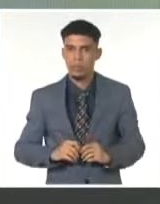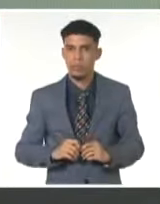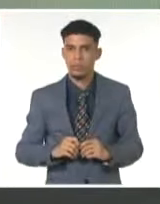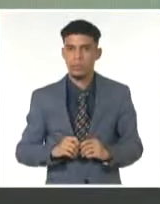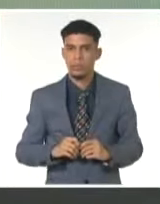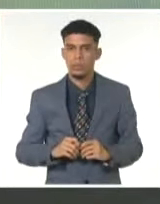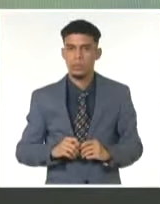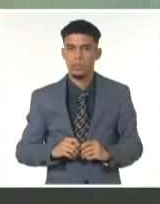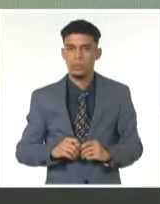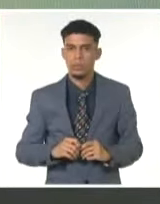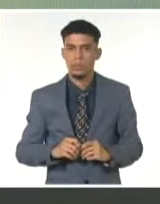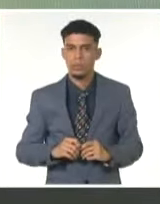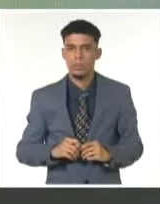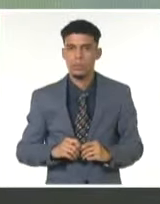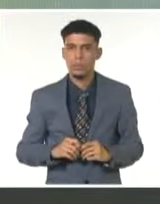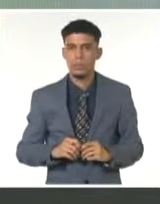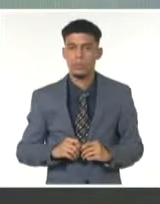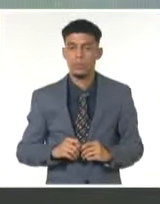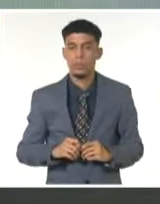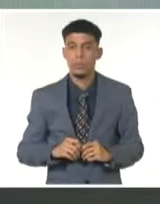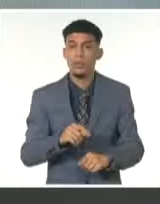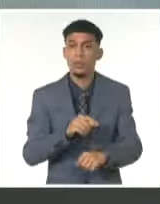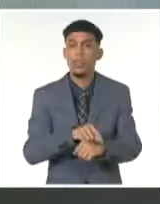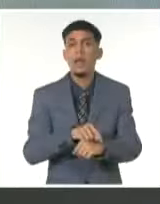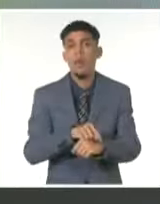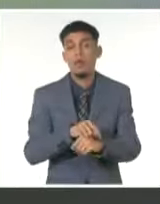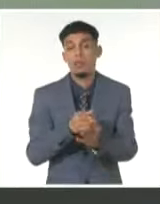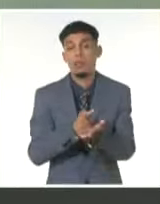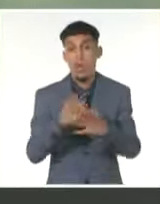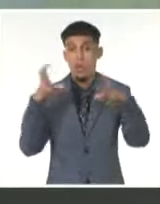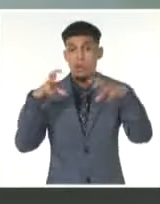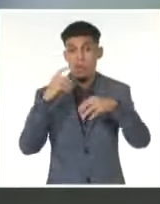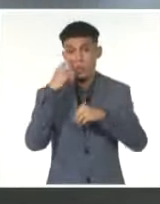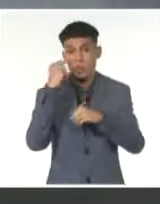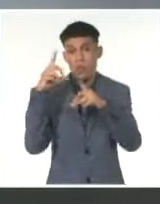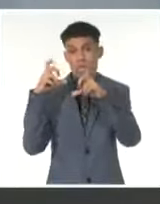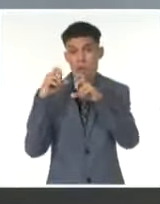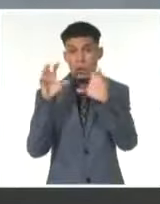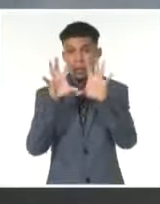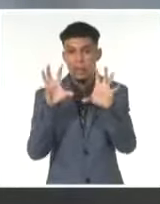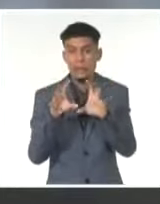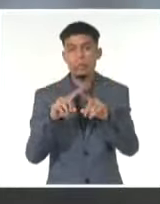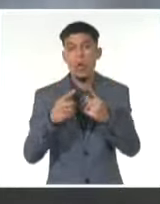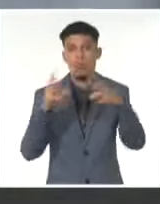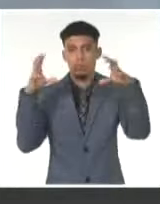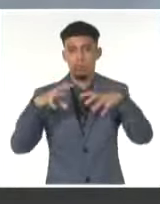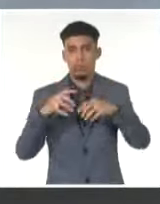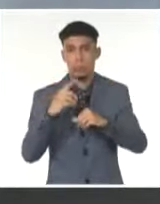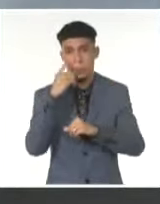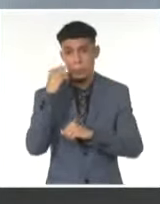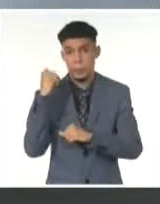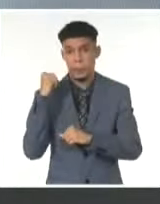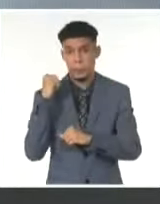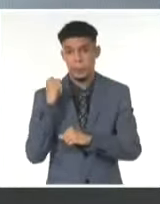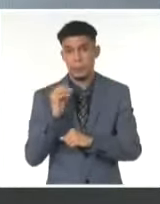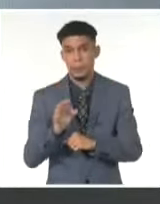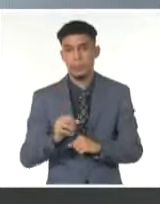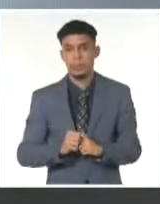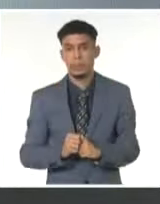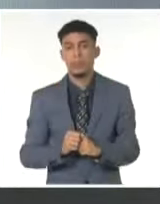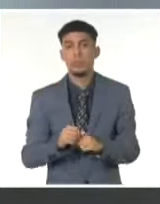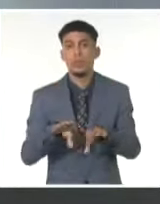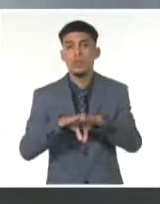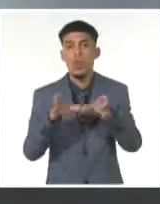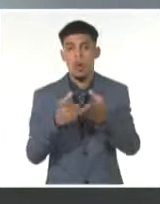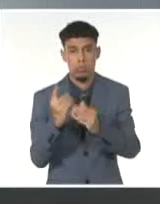mínimo. El tiempo aquí está de lluvia, por eso se ve la imagen así. Fíjense lo que está dando la manipulación. Están